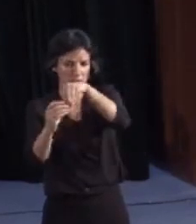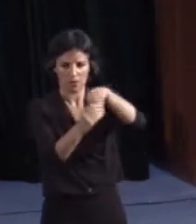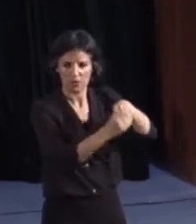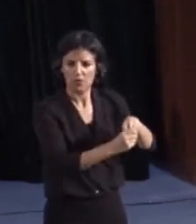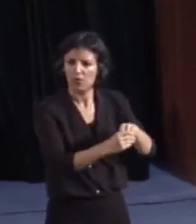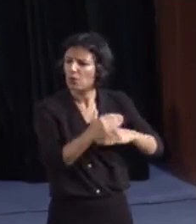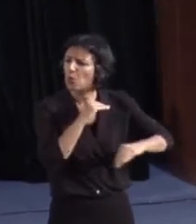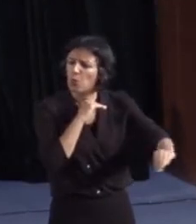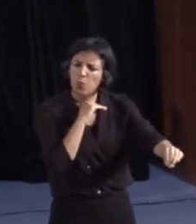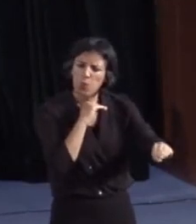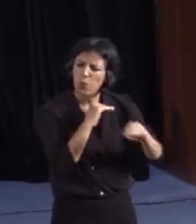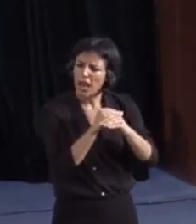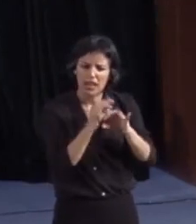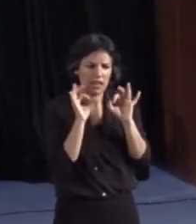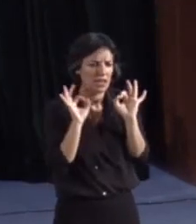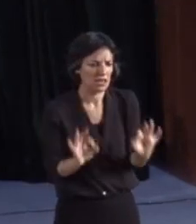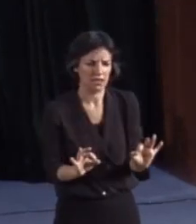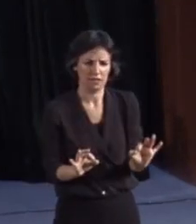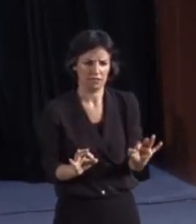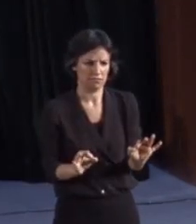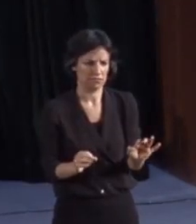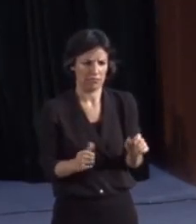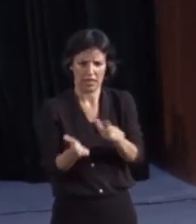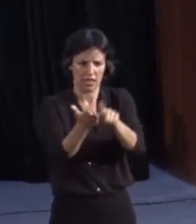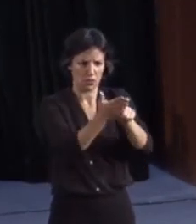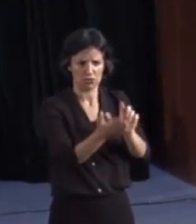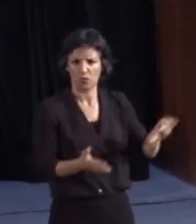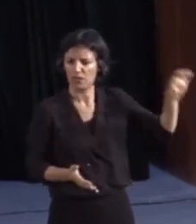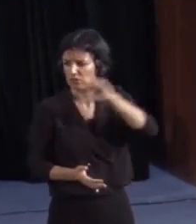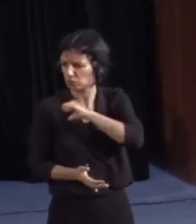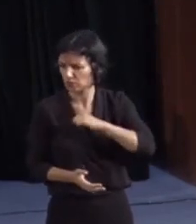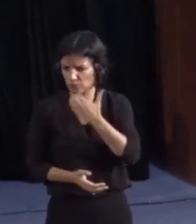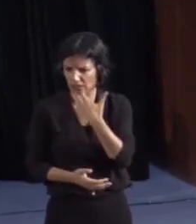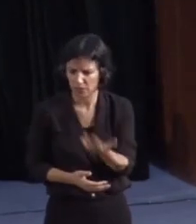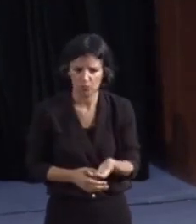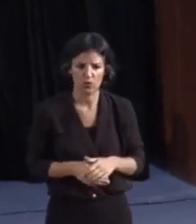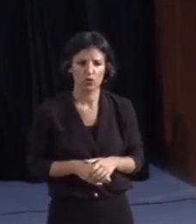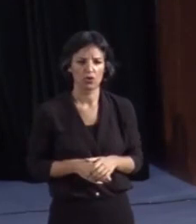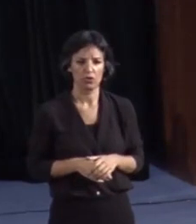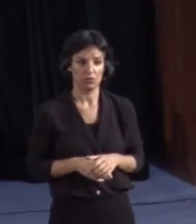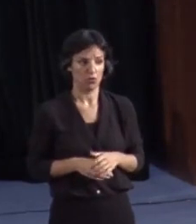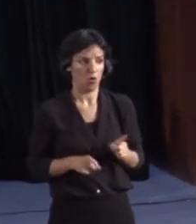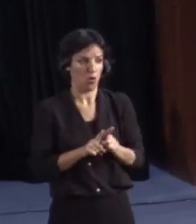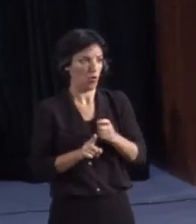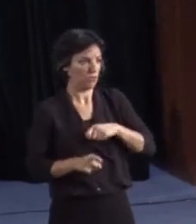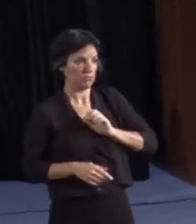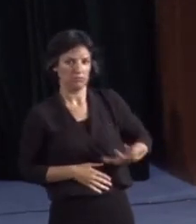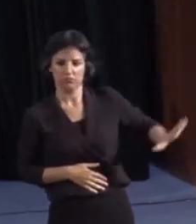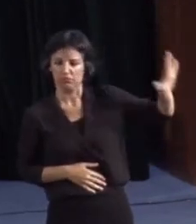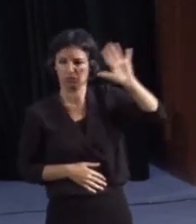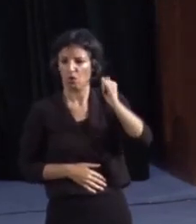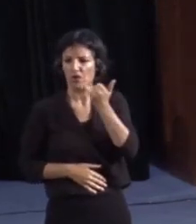y con las mismas prerrogativas de las que gozan las lenguas de las comunidades autónomas en el ámbito del Estado y de los idiomas en